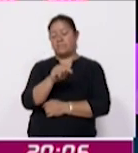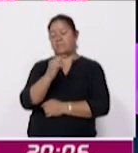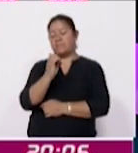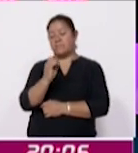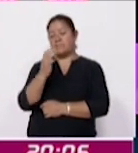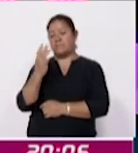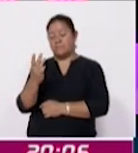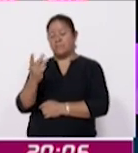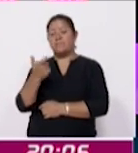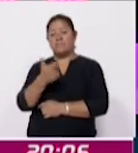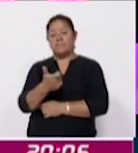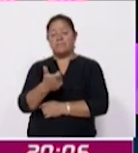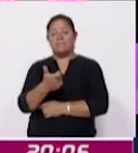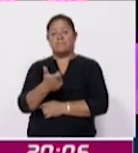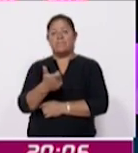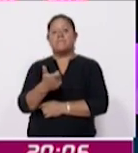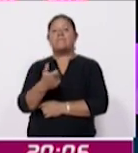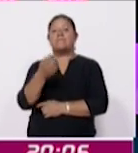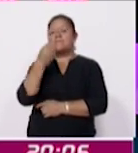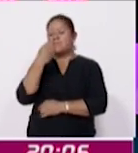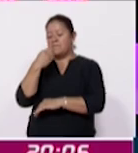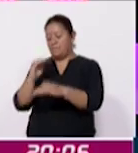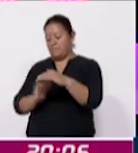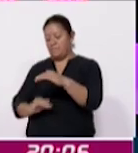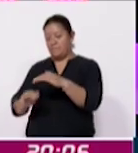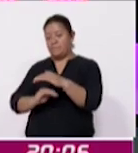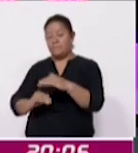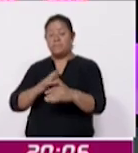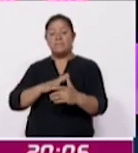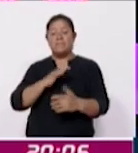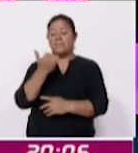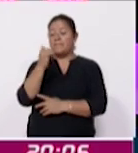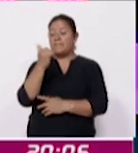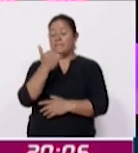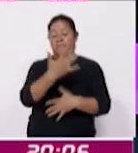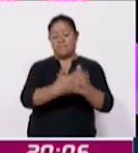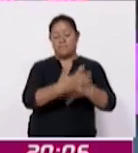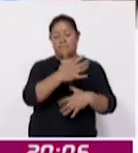en el precio de la canasta básica durante la primera quincena de agosto.